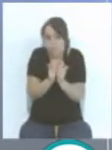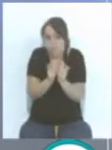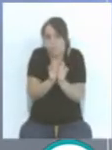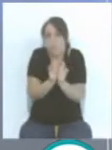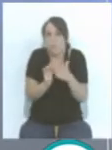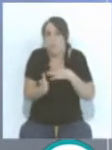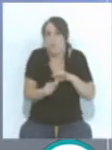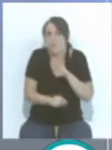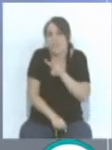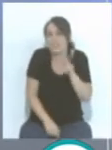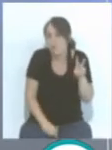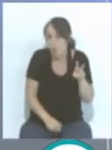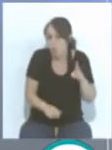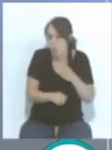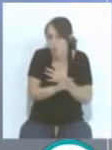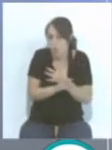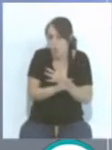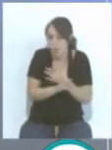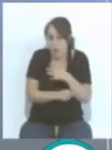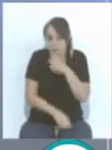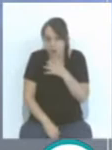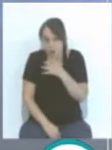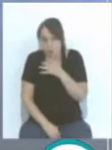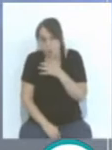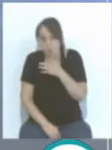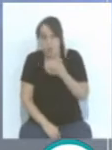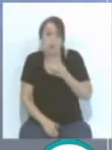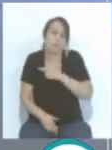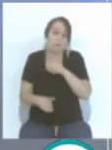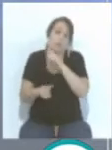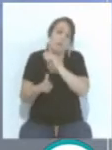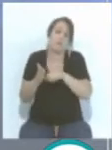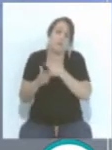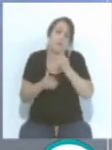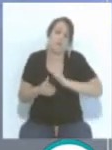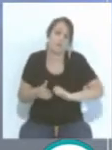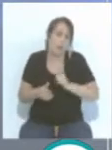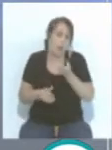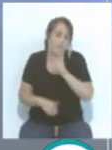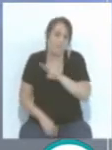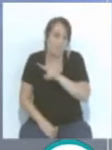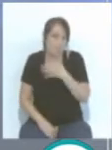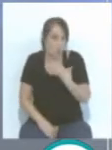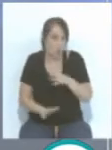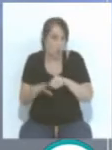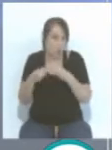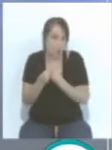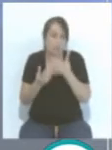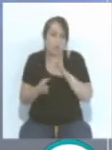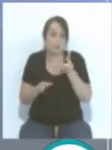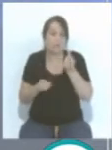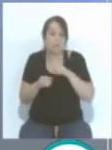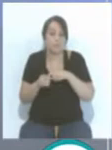tratarse de 22 jugadores, ahora son fichas profesionales, desde el primer equipo son 25, pero también ahí pueden entrar